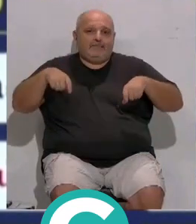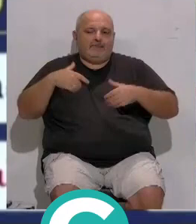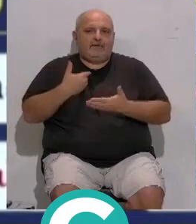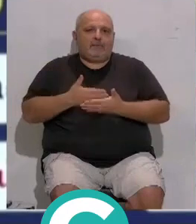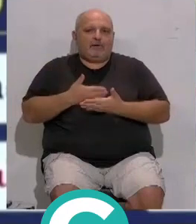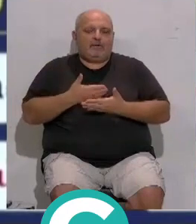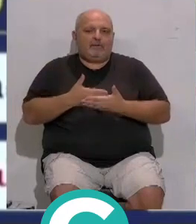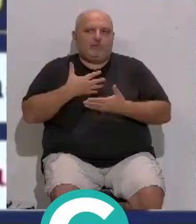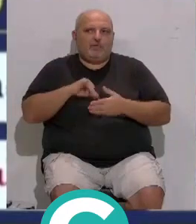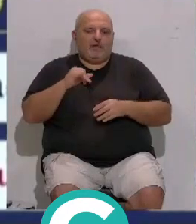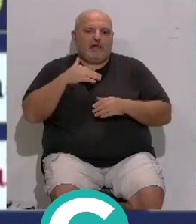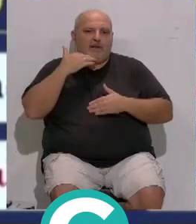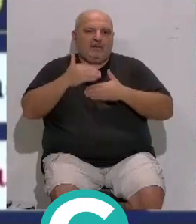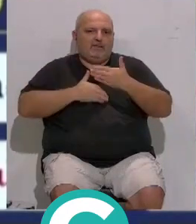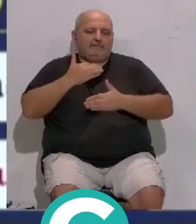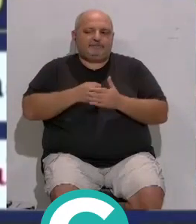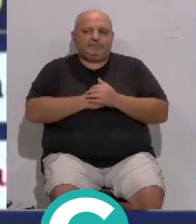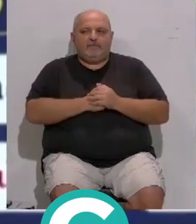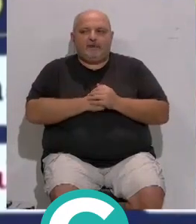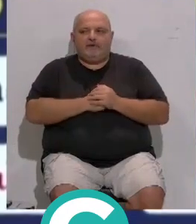ilustrado que podemos hacer muchas cosas buenas.